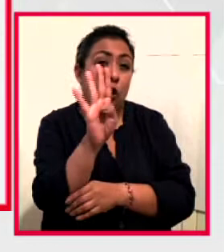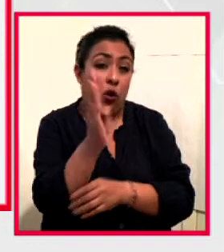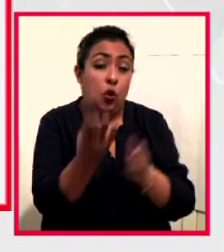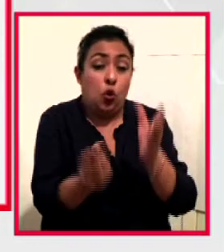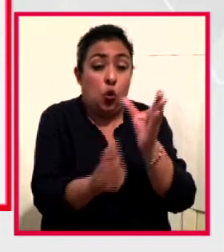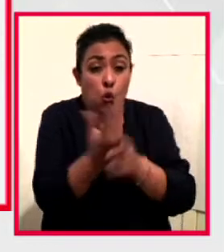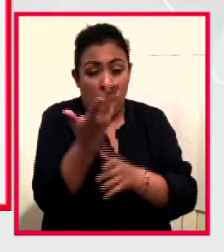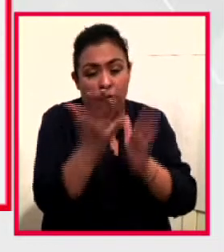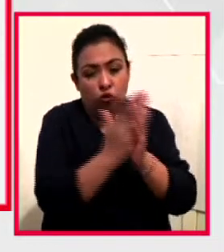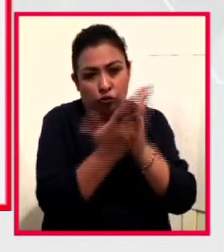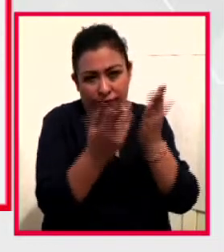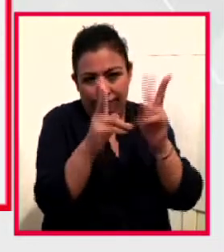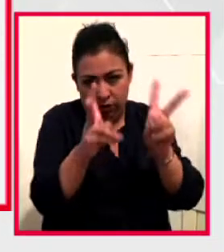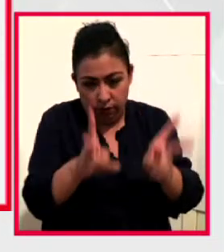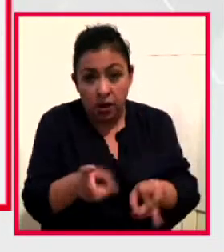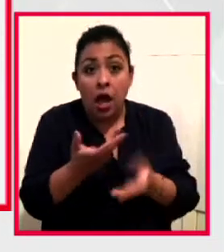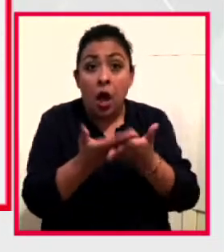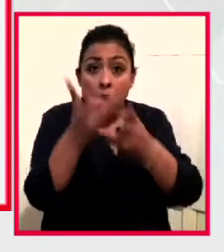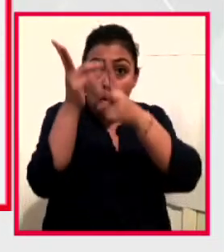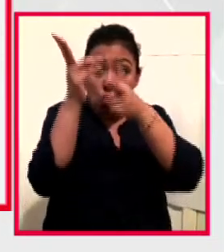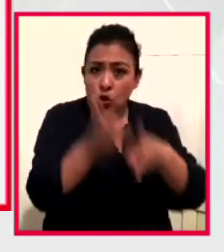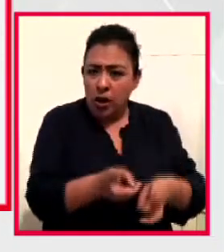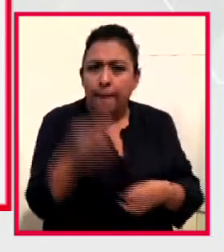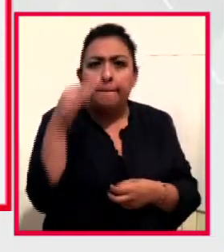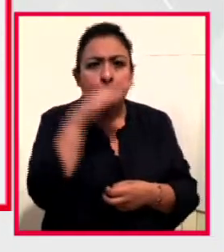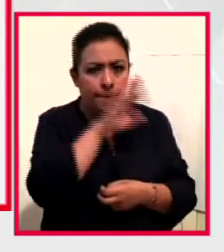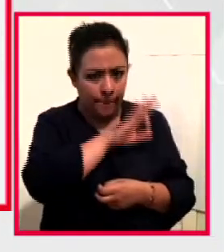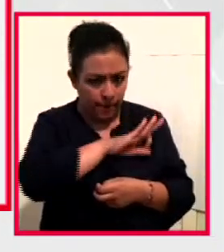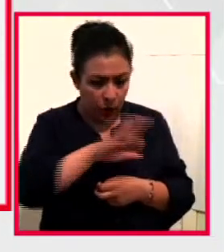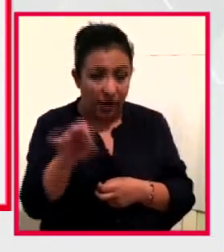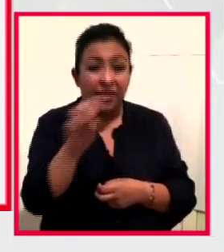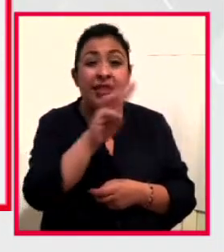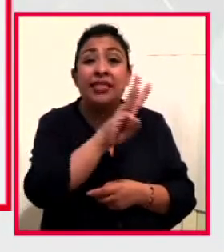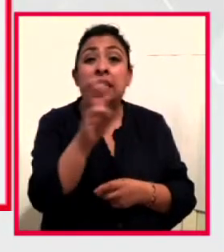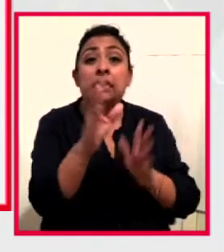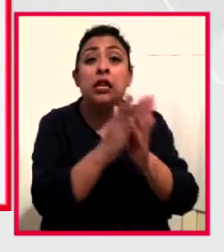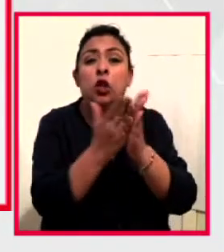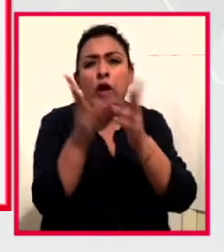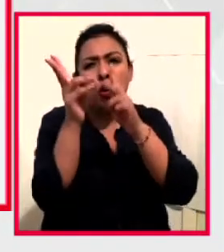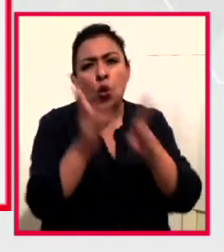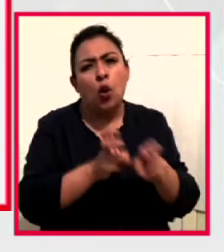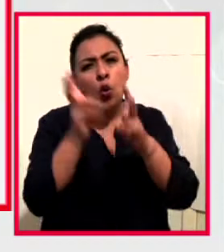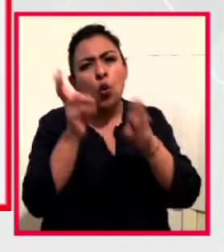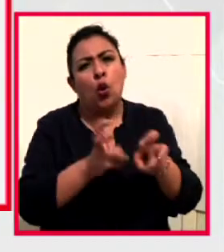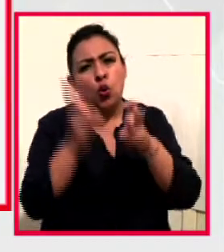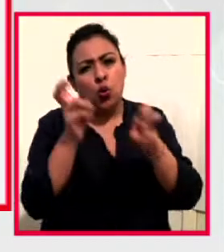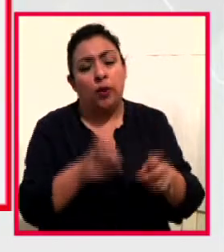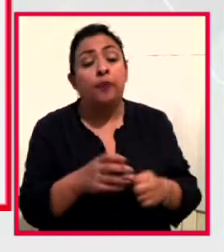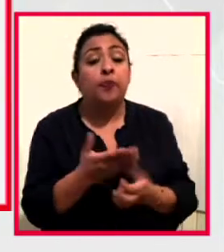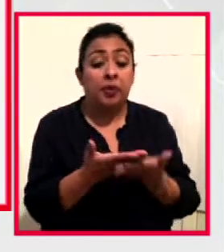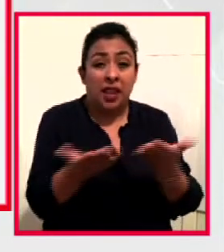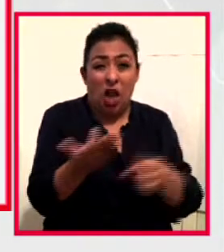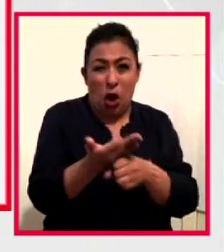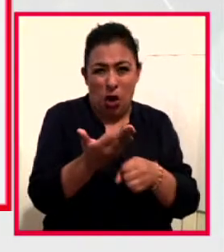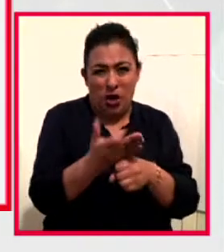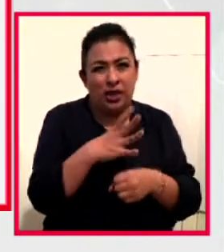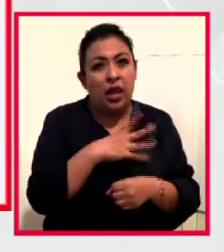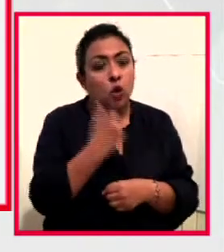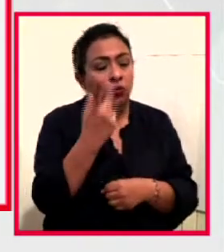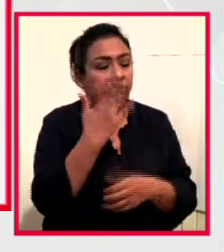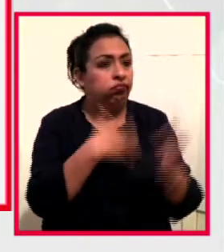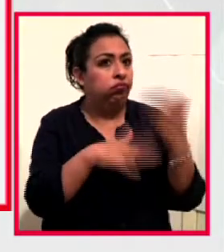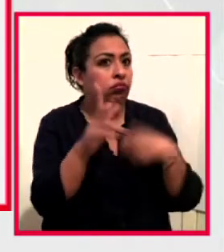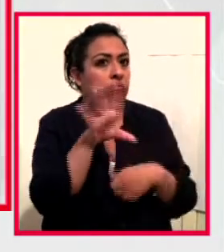Actualmente se pueden descargar de manera gratuita 300 libros. Ahorita tenemos uno que está siendo muy exitoso,